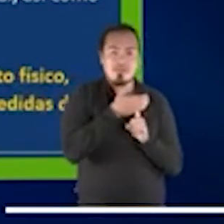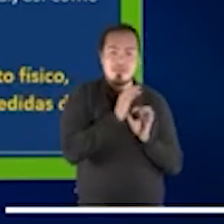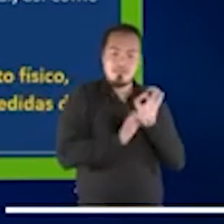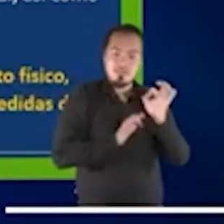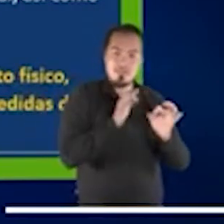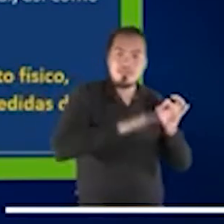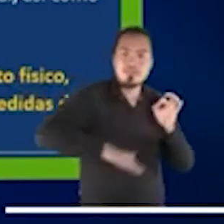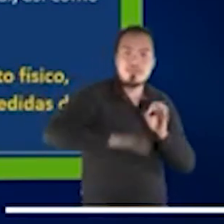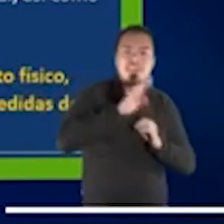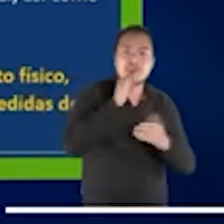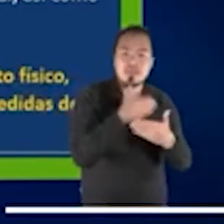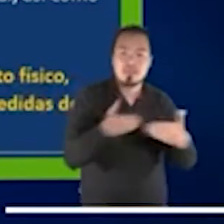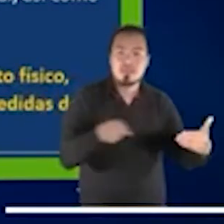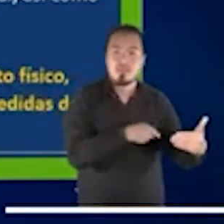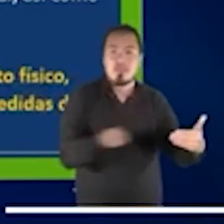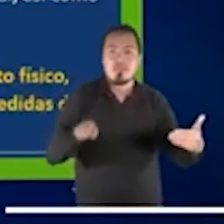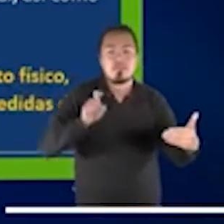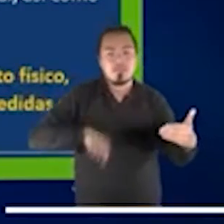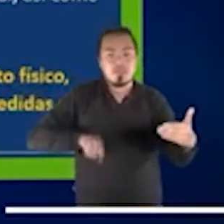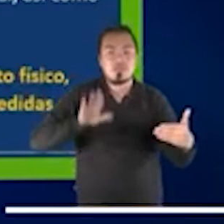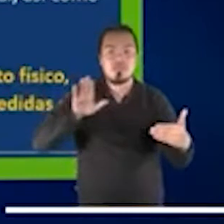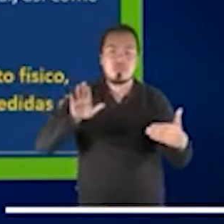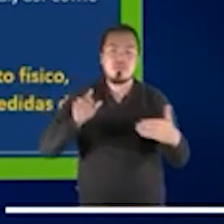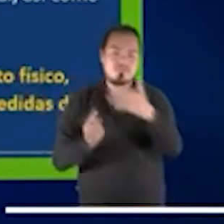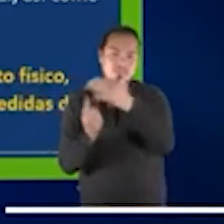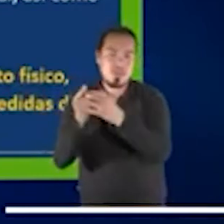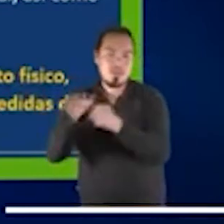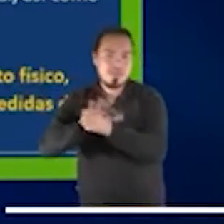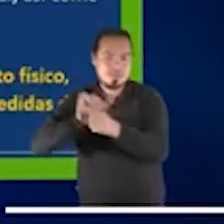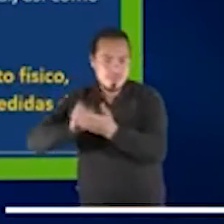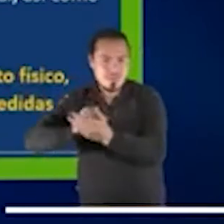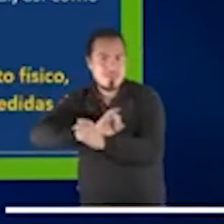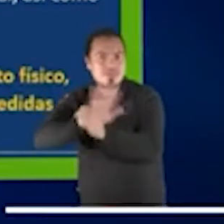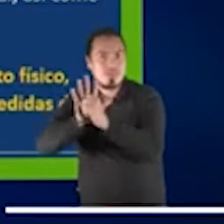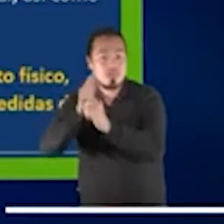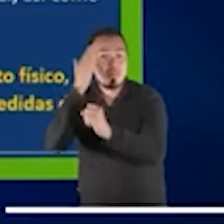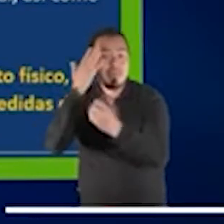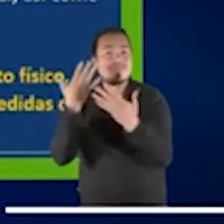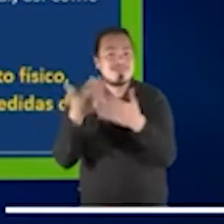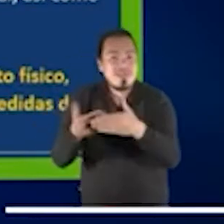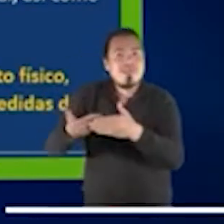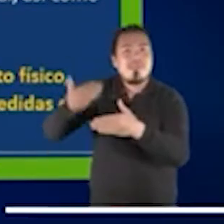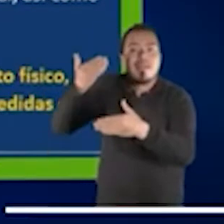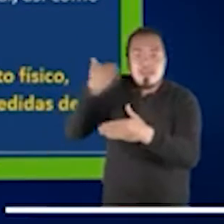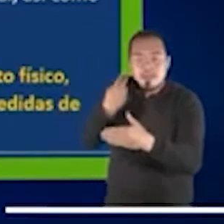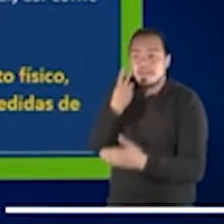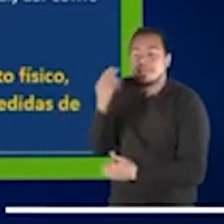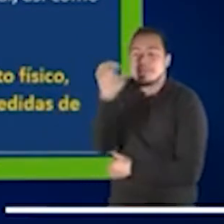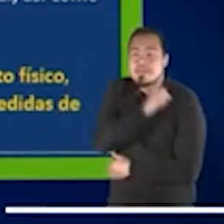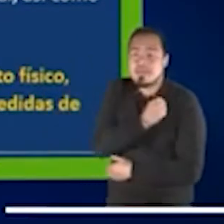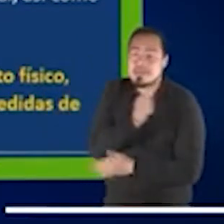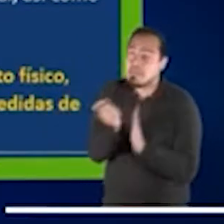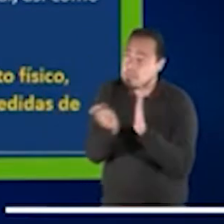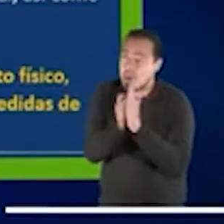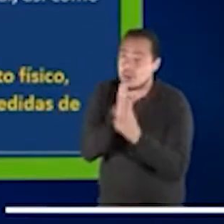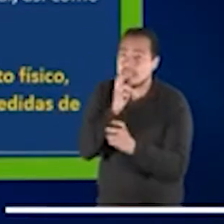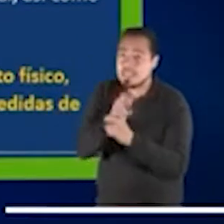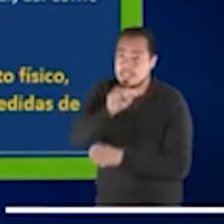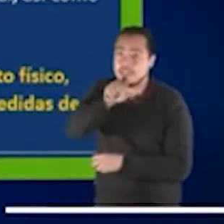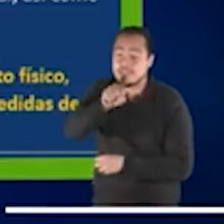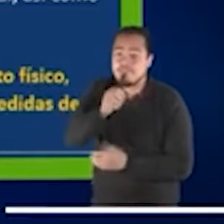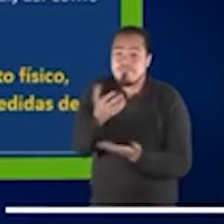de la pandemia. Y eso, lo que hemos visto antes, es bastante complicado de hacerlo dentro de